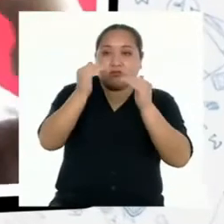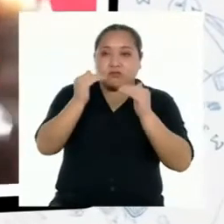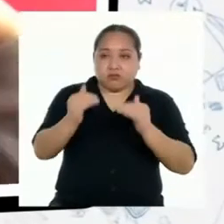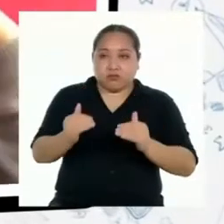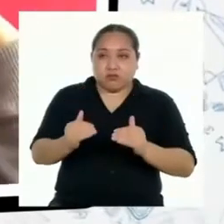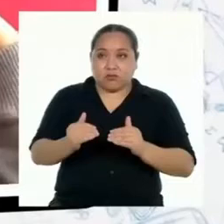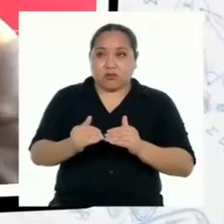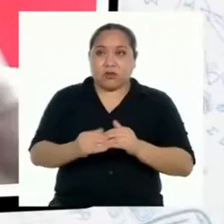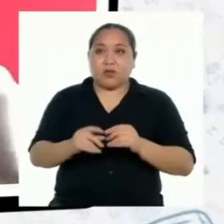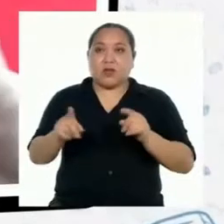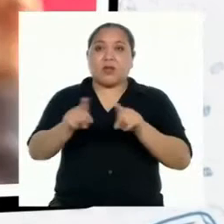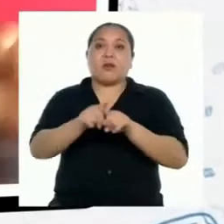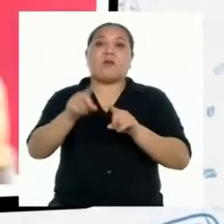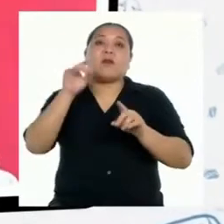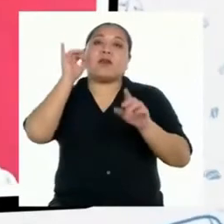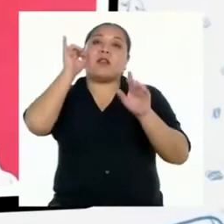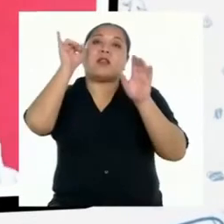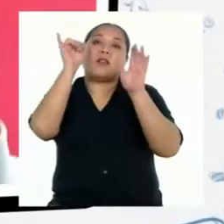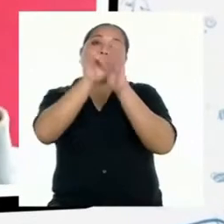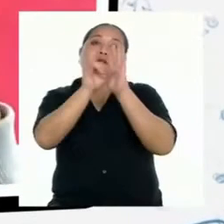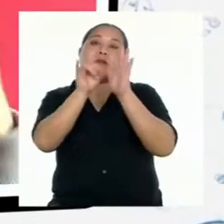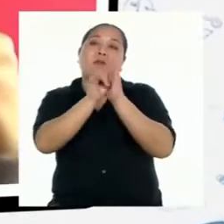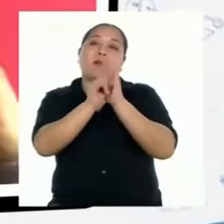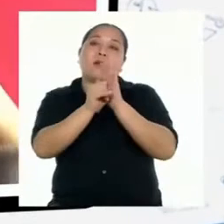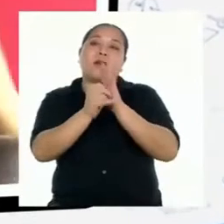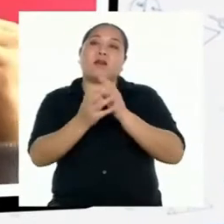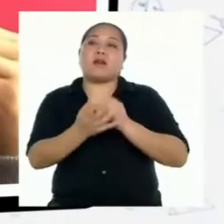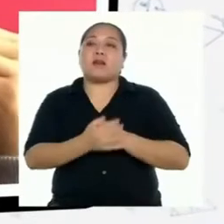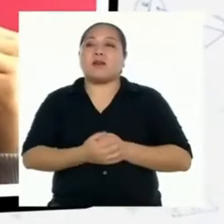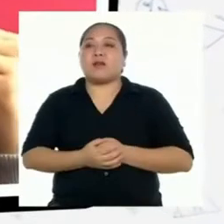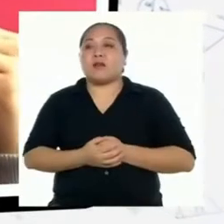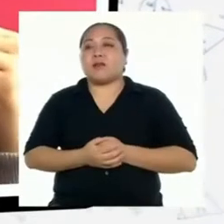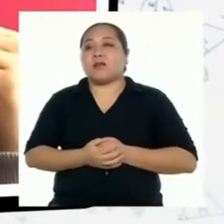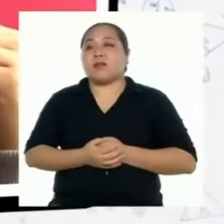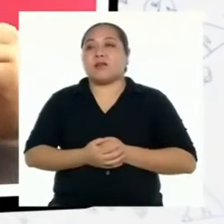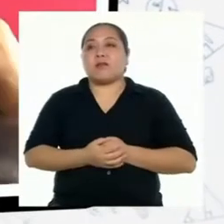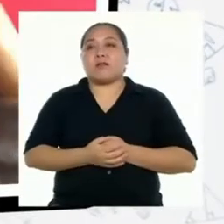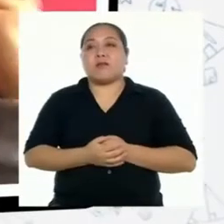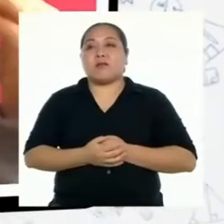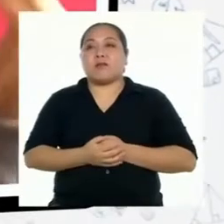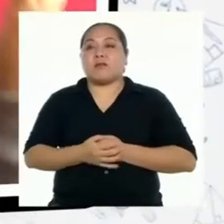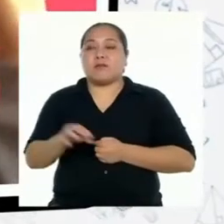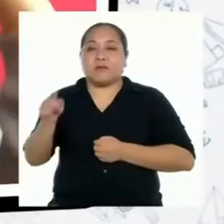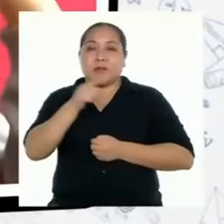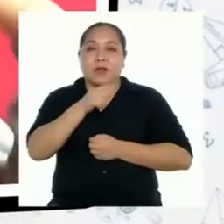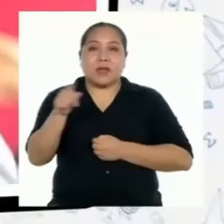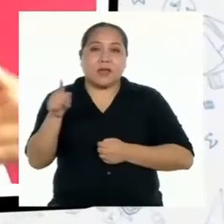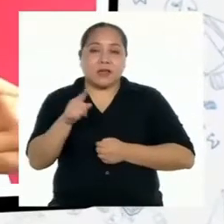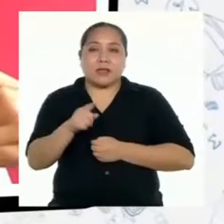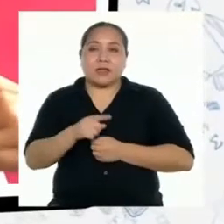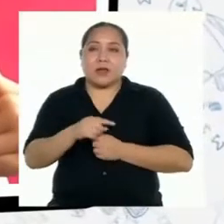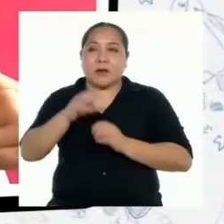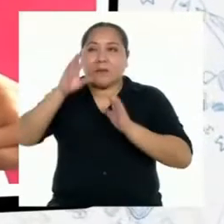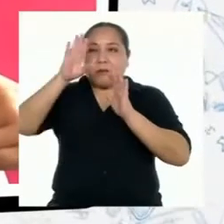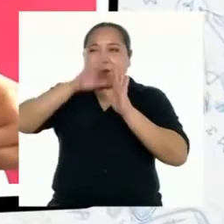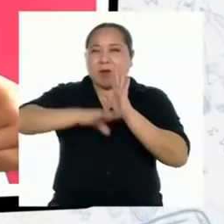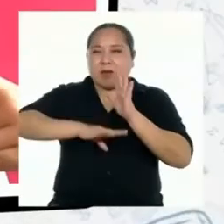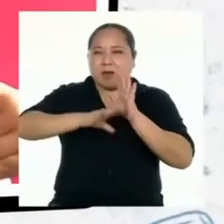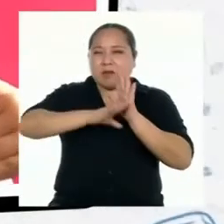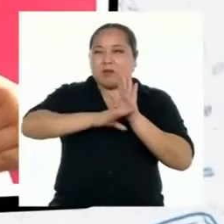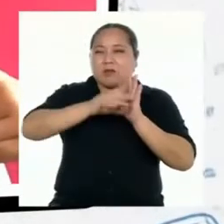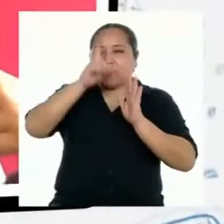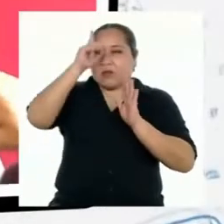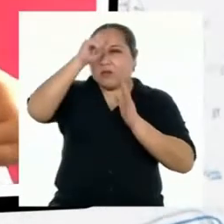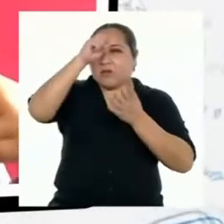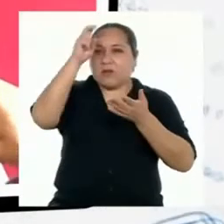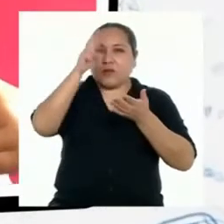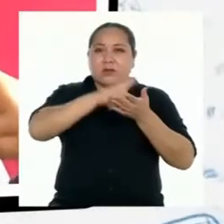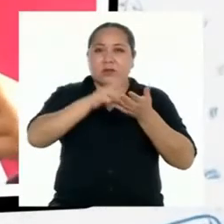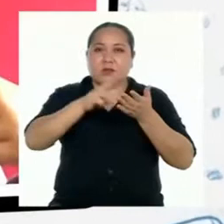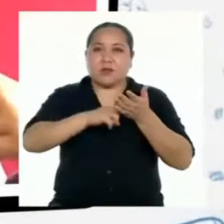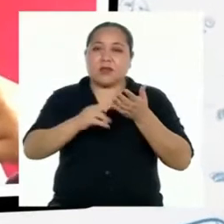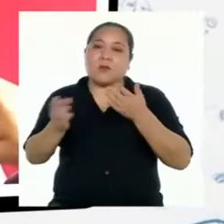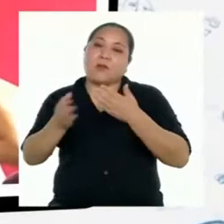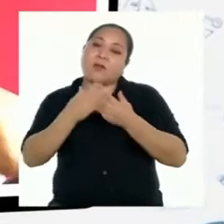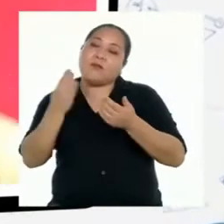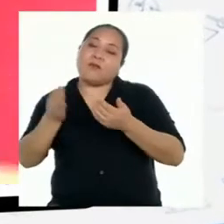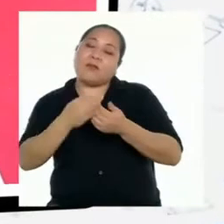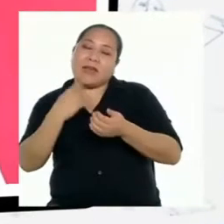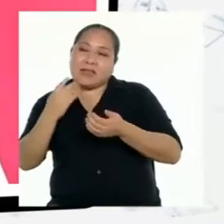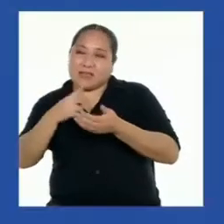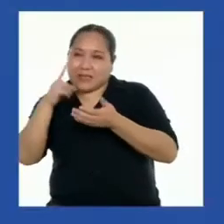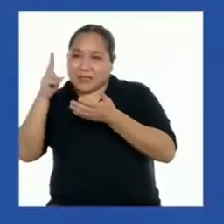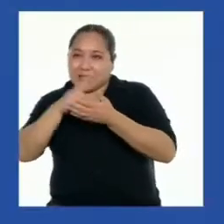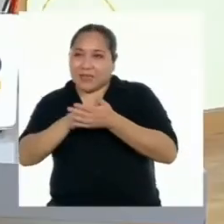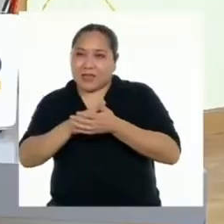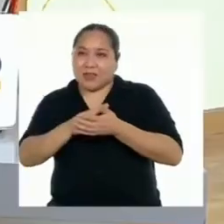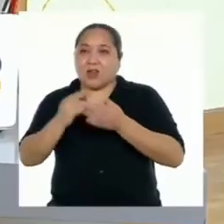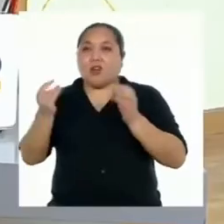y las imágenes, para que sea menos denso y más fácil de leer.